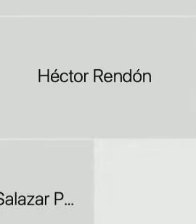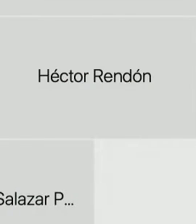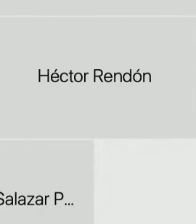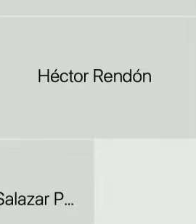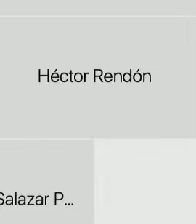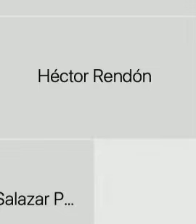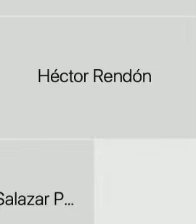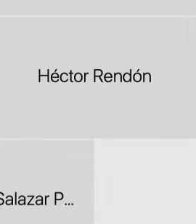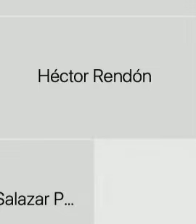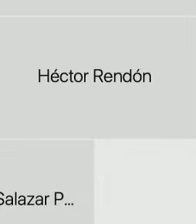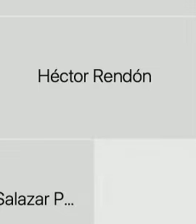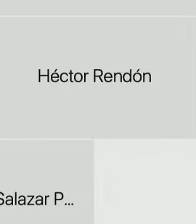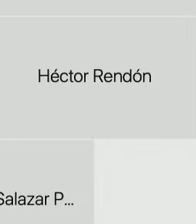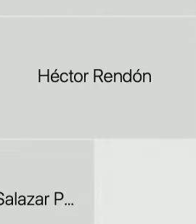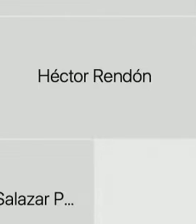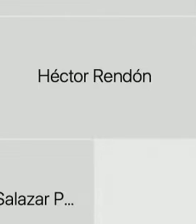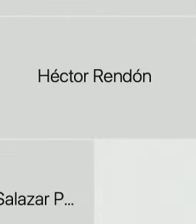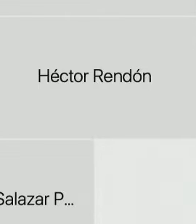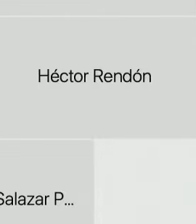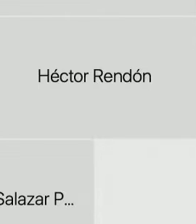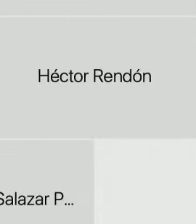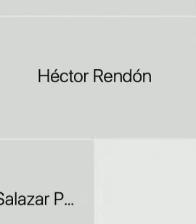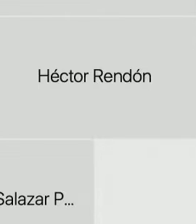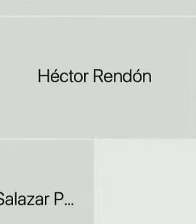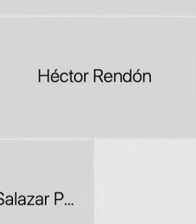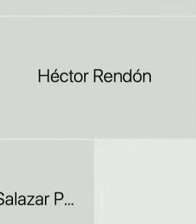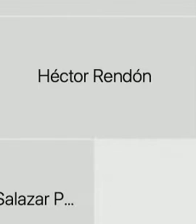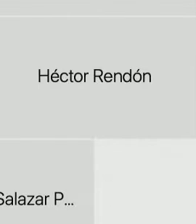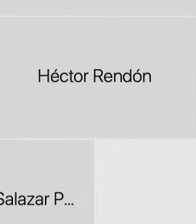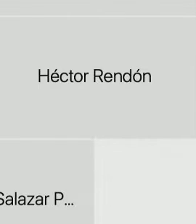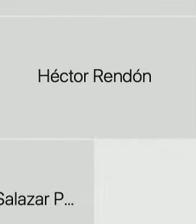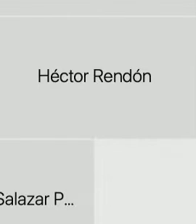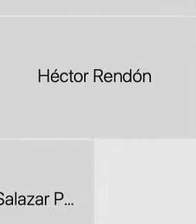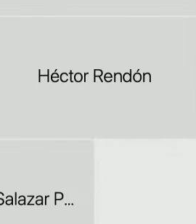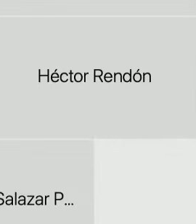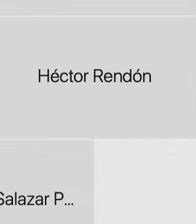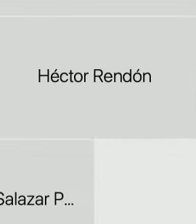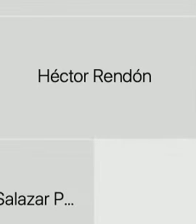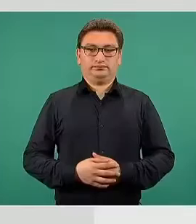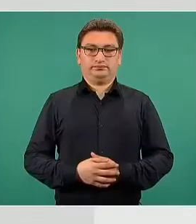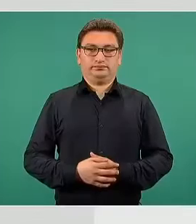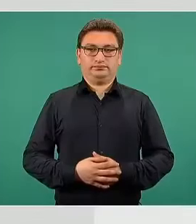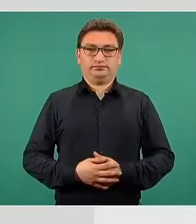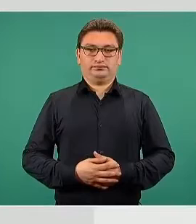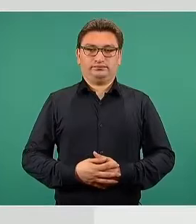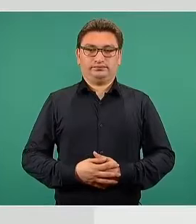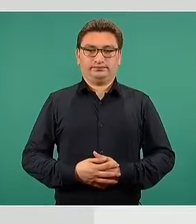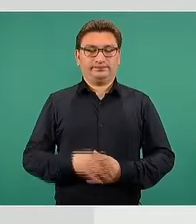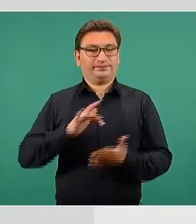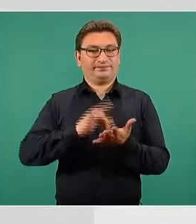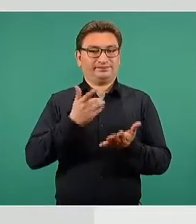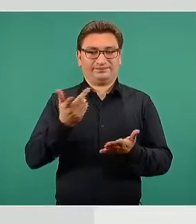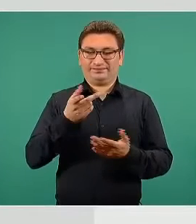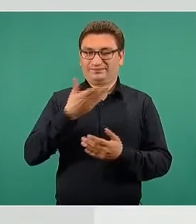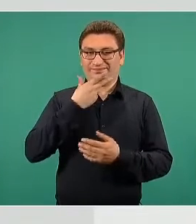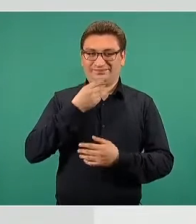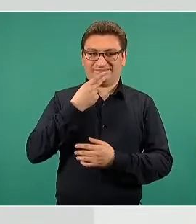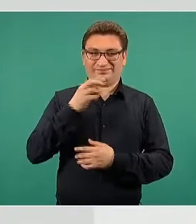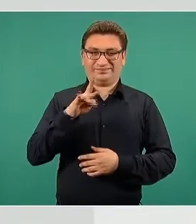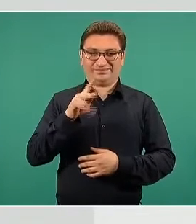Muchas gracias a don Roberto y doña Robín por sus